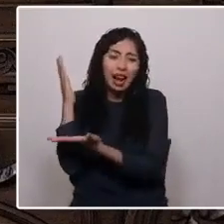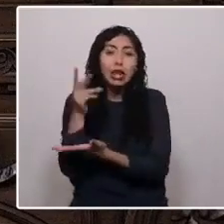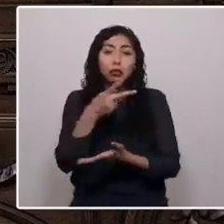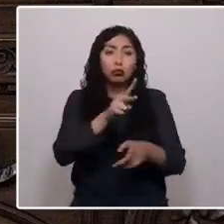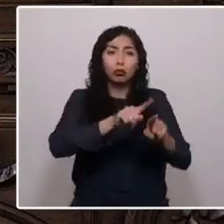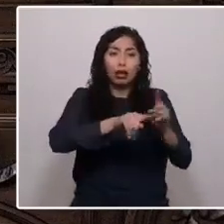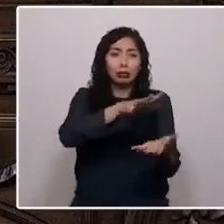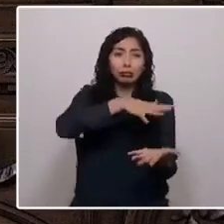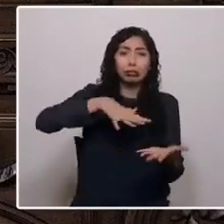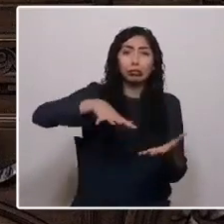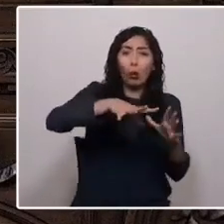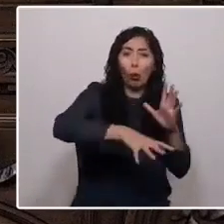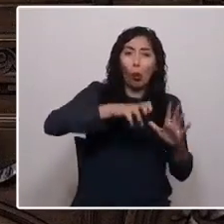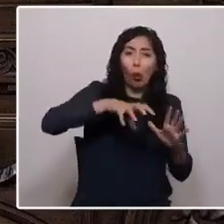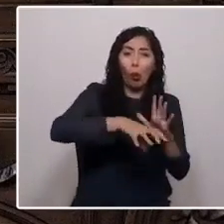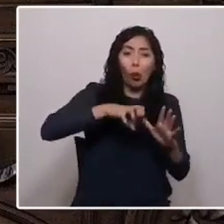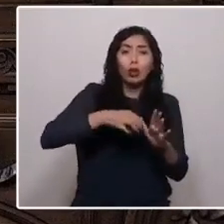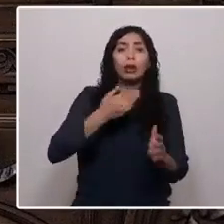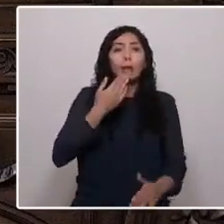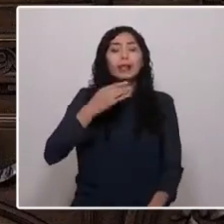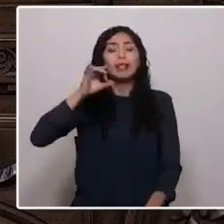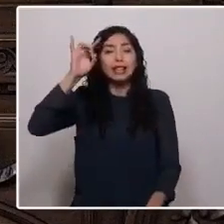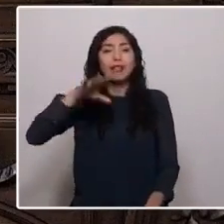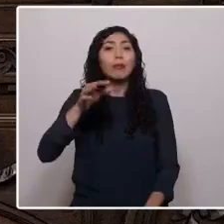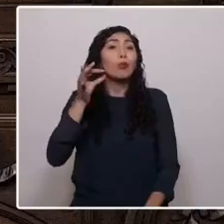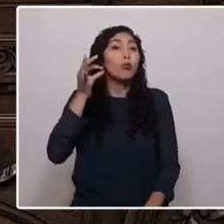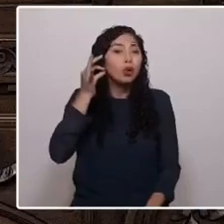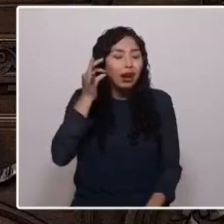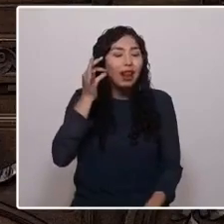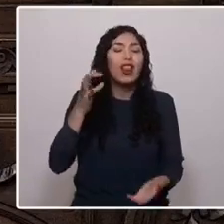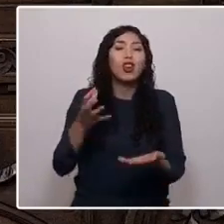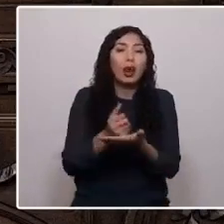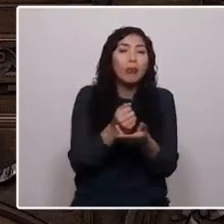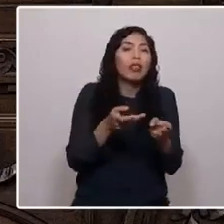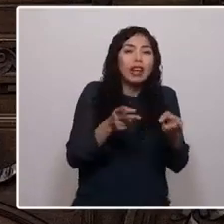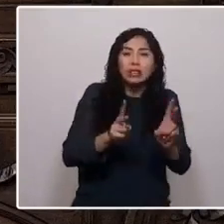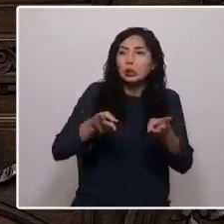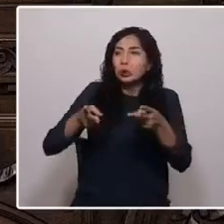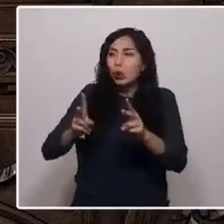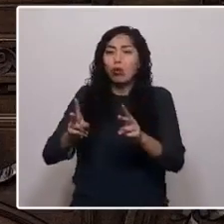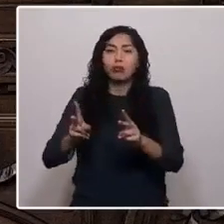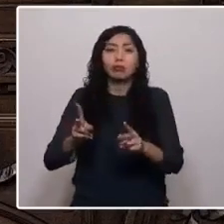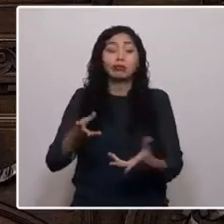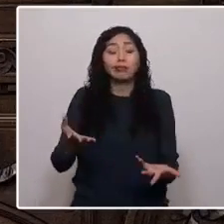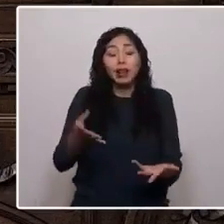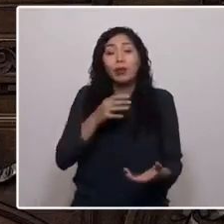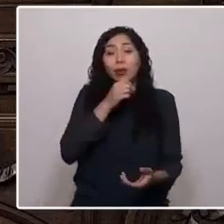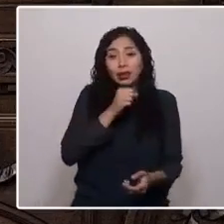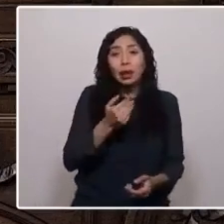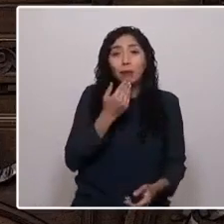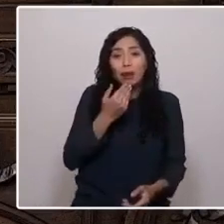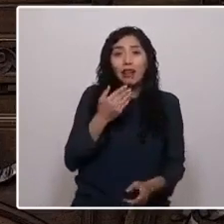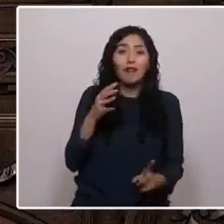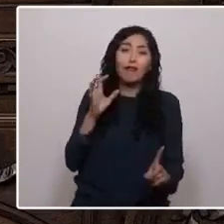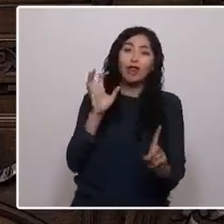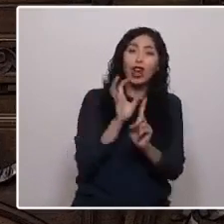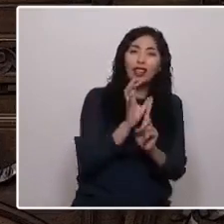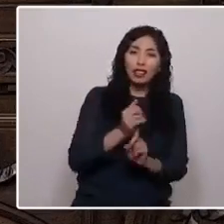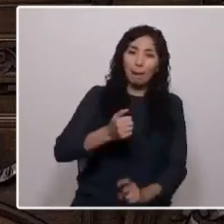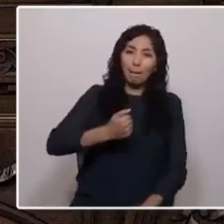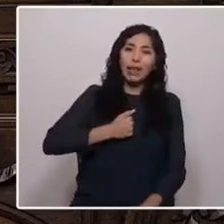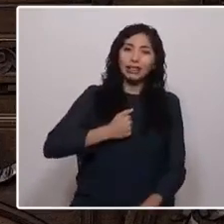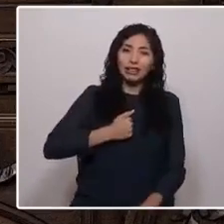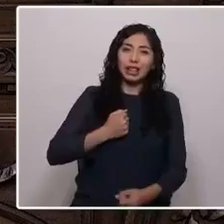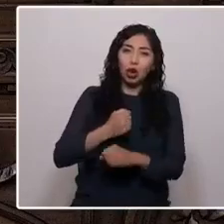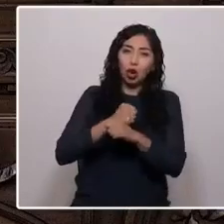mujeres, que hemos conquistado nuestros derechos a pesar de la constante violencia machista que recae sobre nosotras. Por